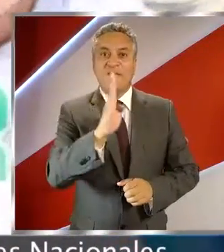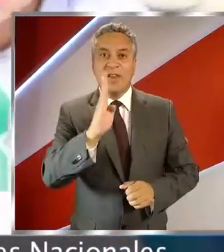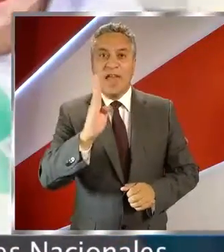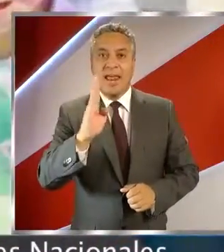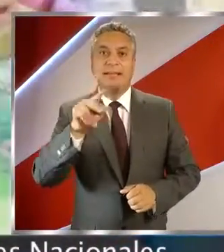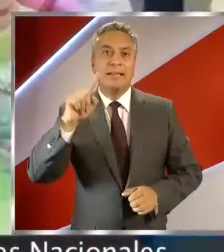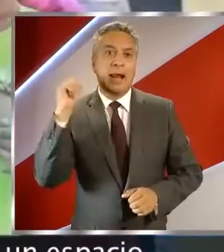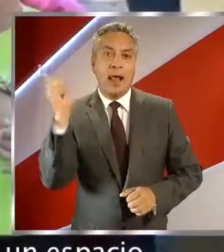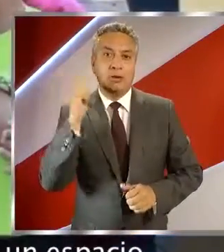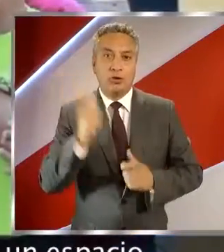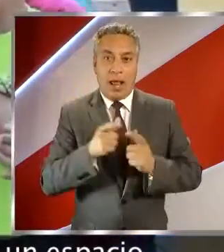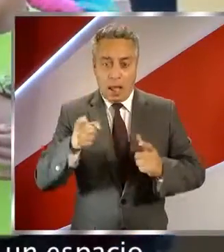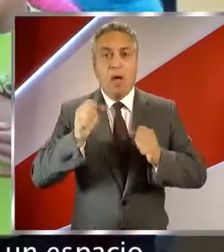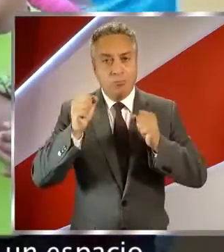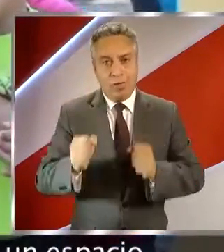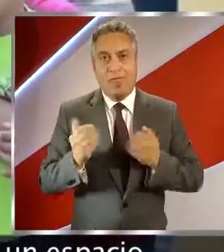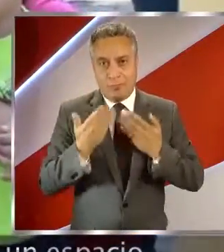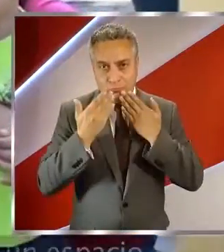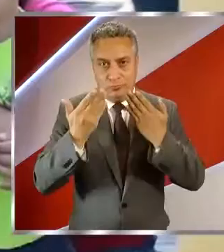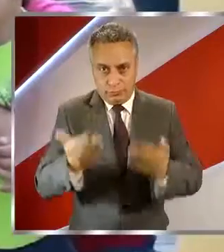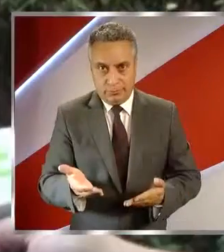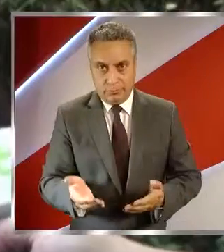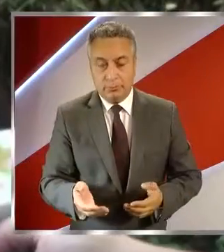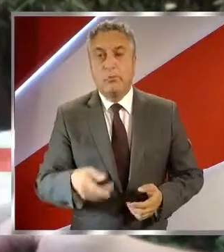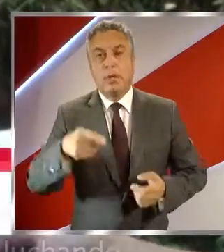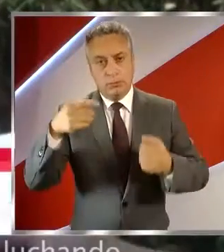Bienes Nacionales, próximamente podrán tener un espacio.